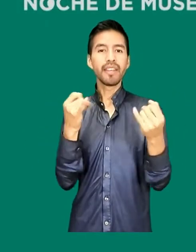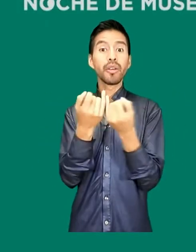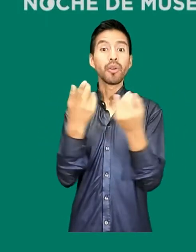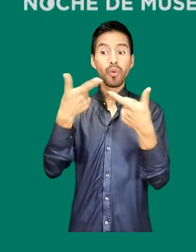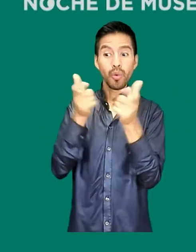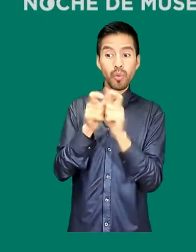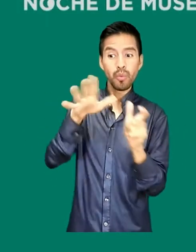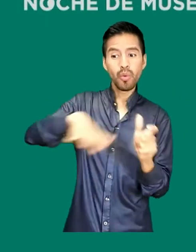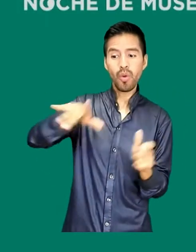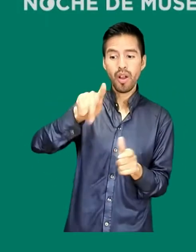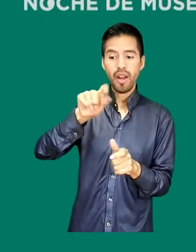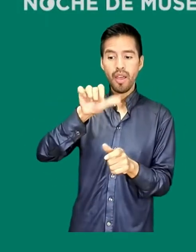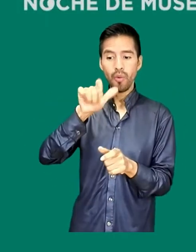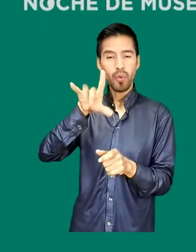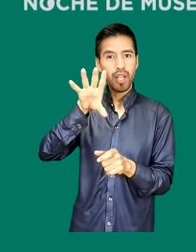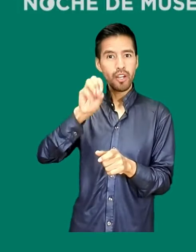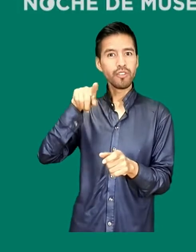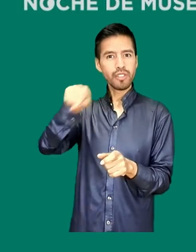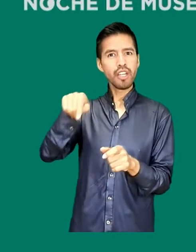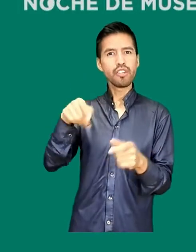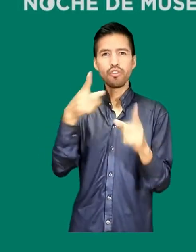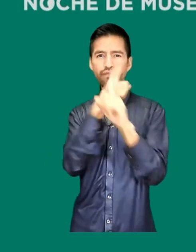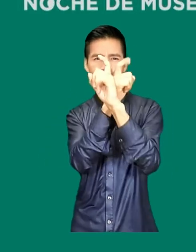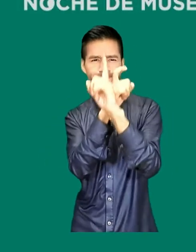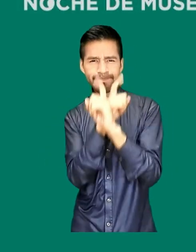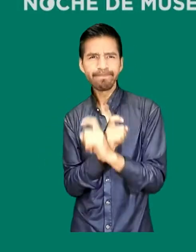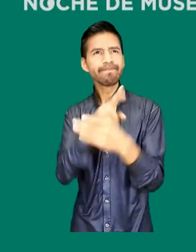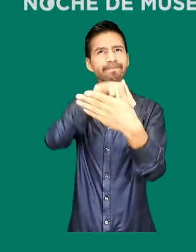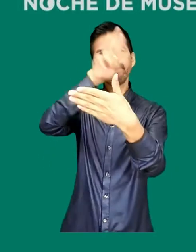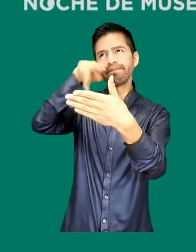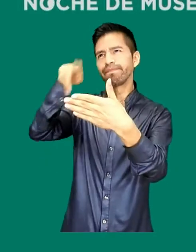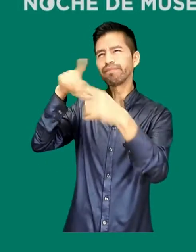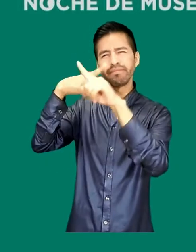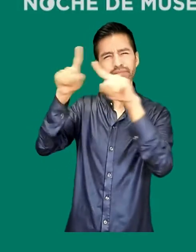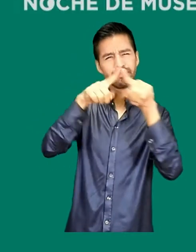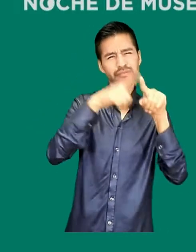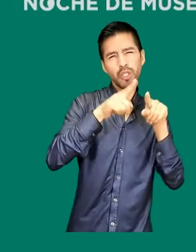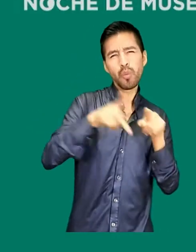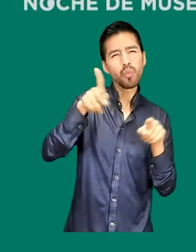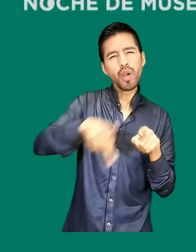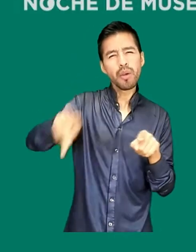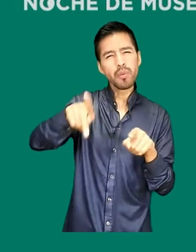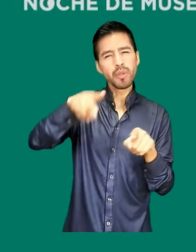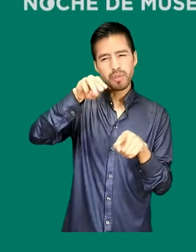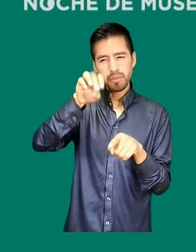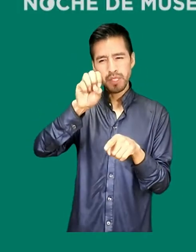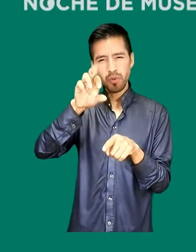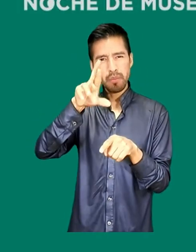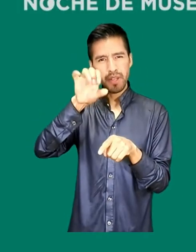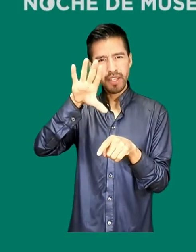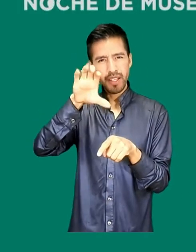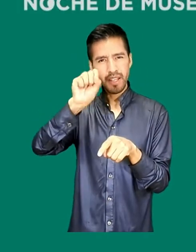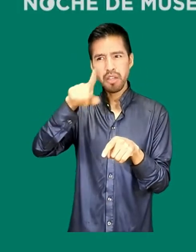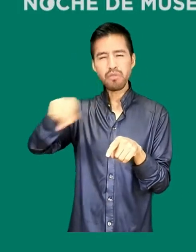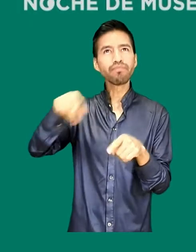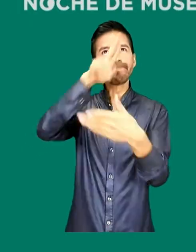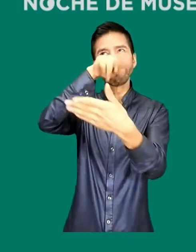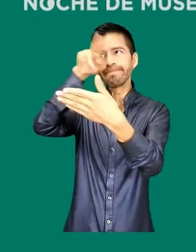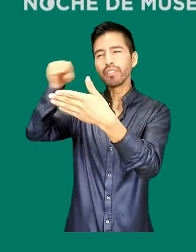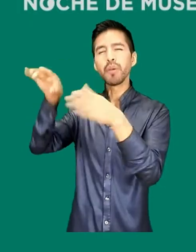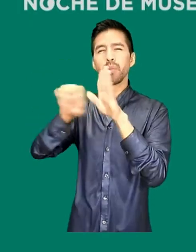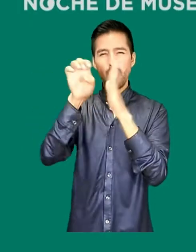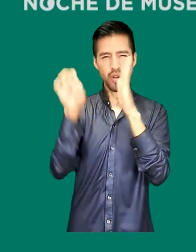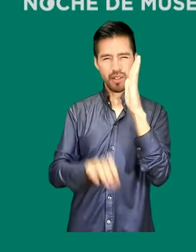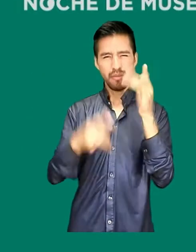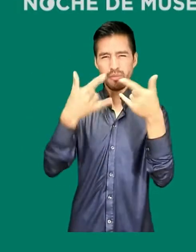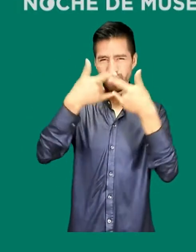personas encargadas de pintar mediante símbolos, elementos característicos de los pueblos mesoamericanos. Por ejemplo, la historia en la que